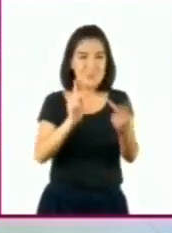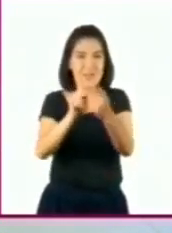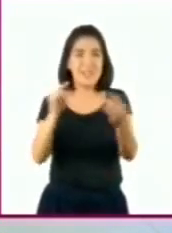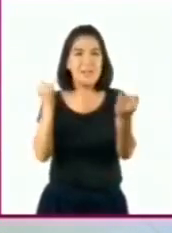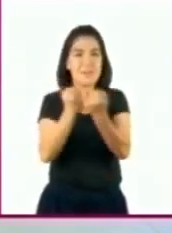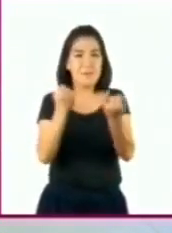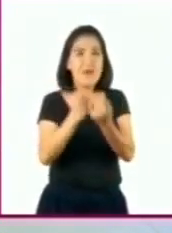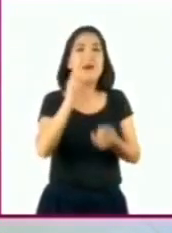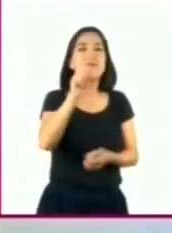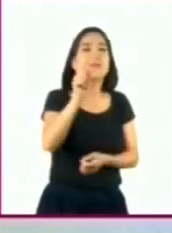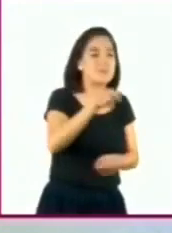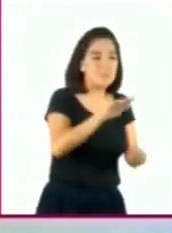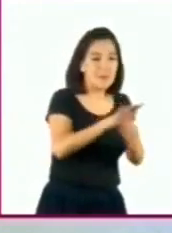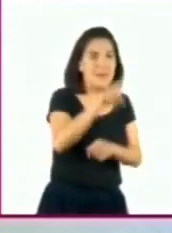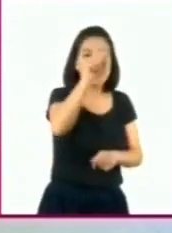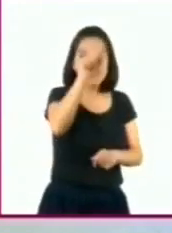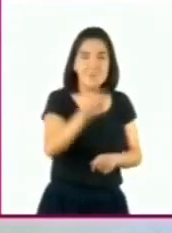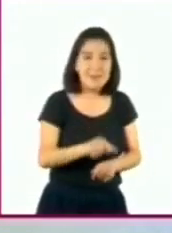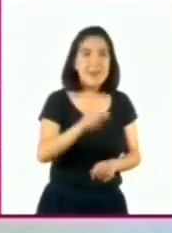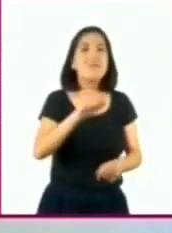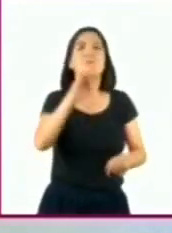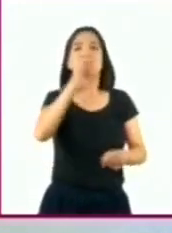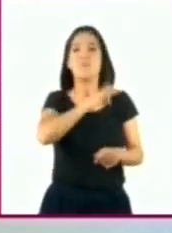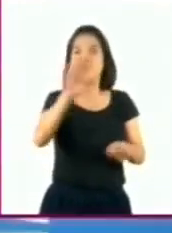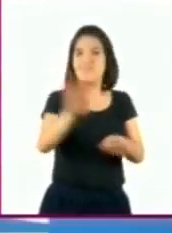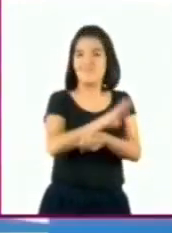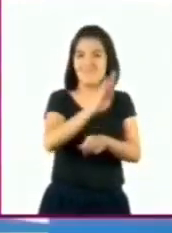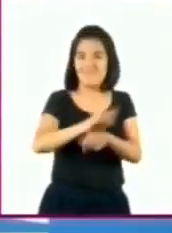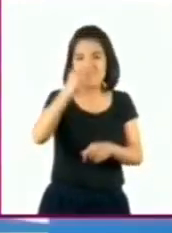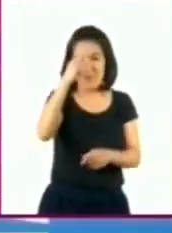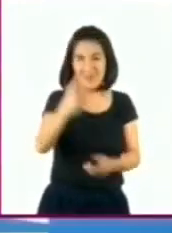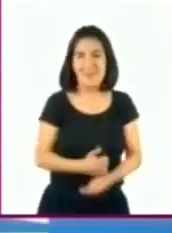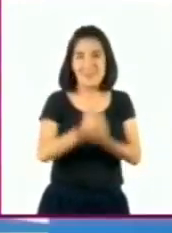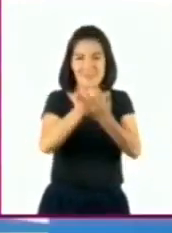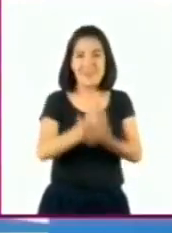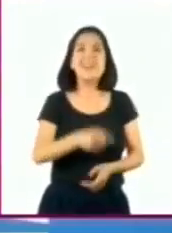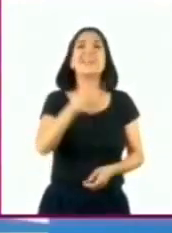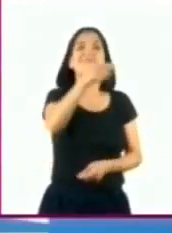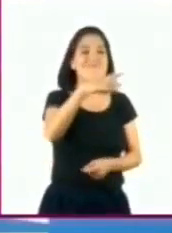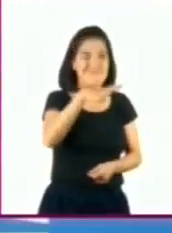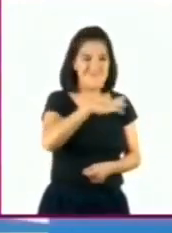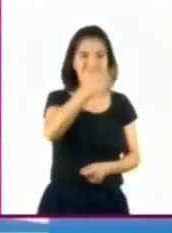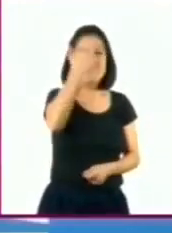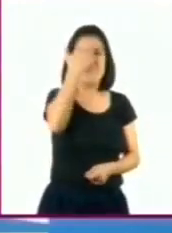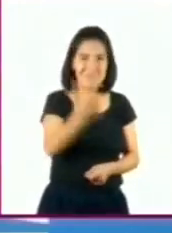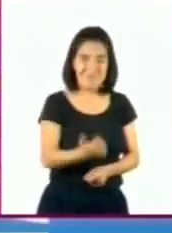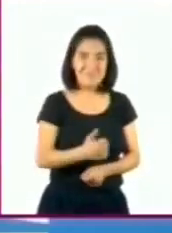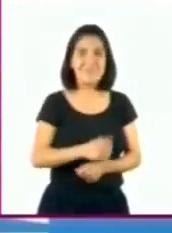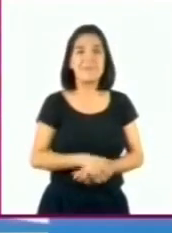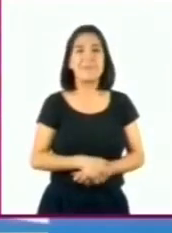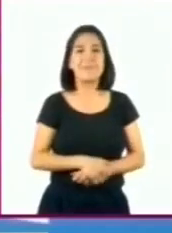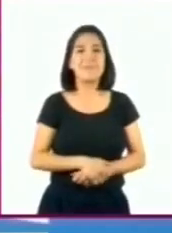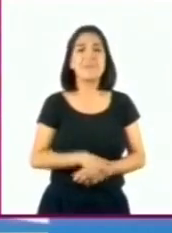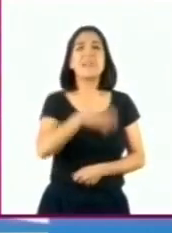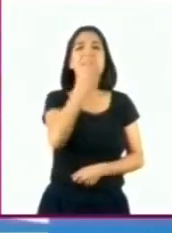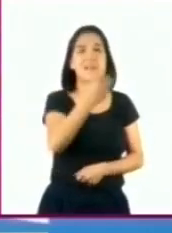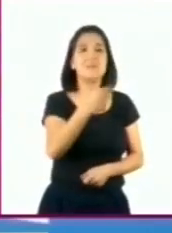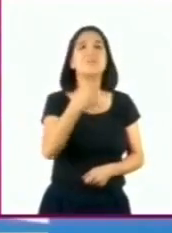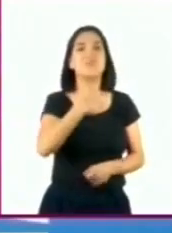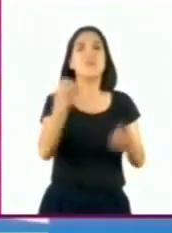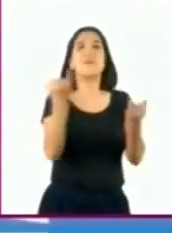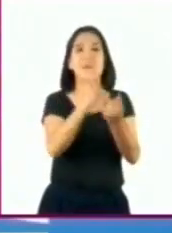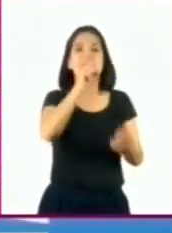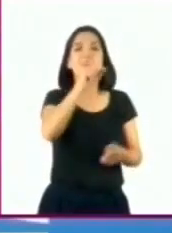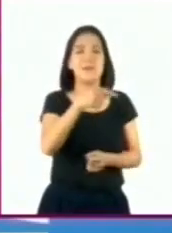y determinar cuál es el que más nos beneficia. Sí, tienes mucha razón. Es algo que yo hago